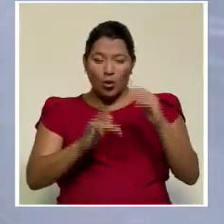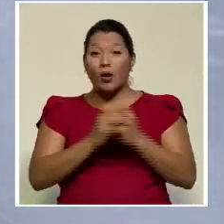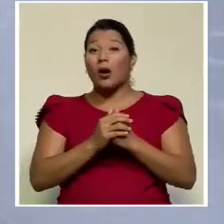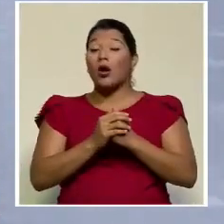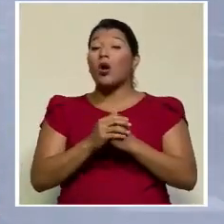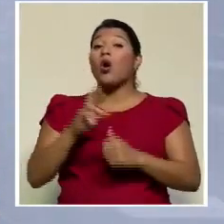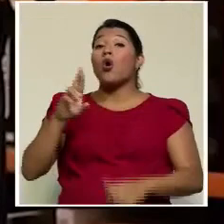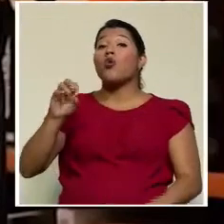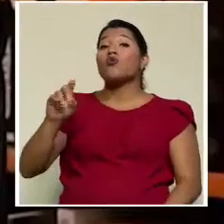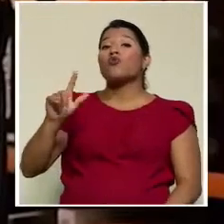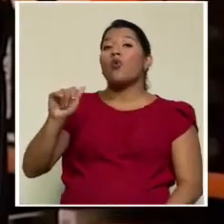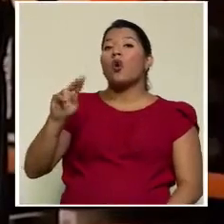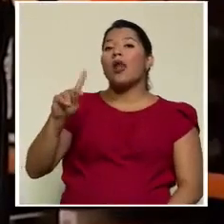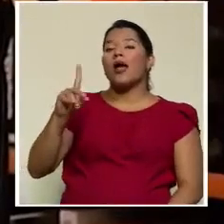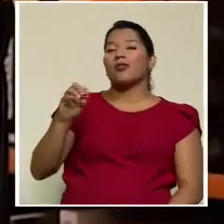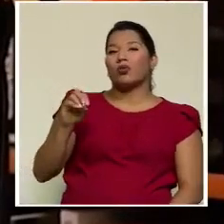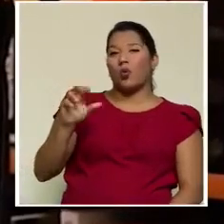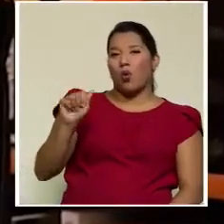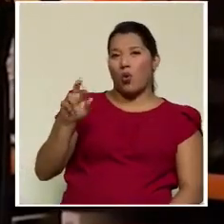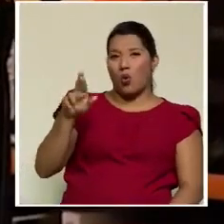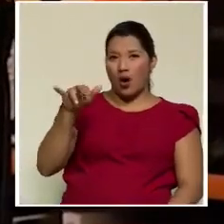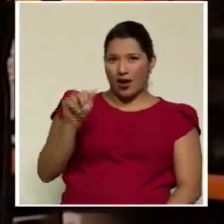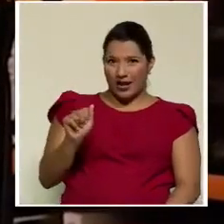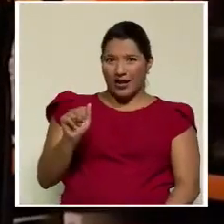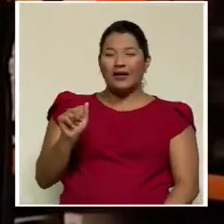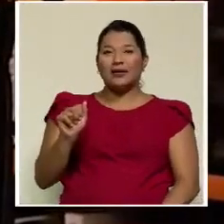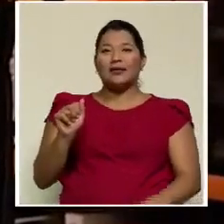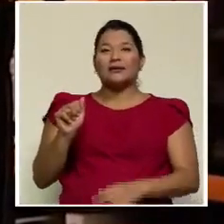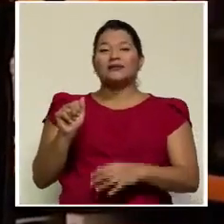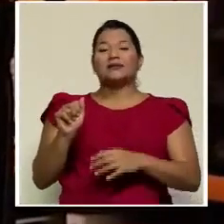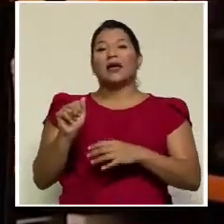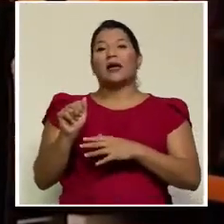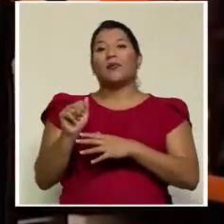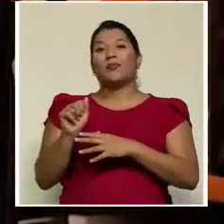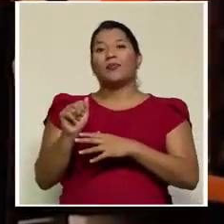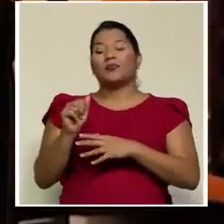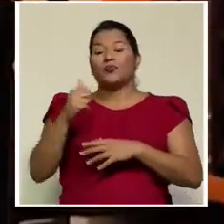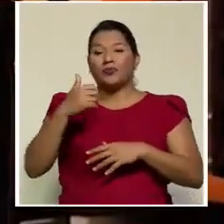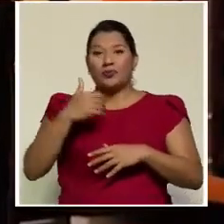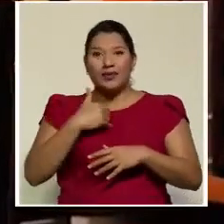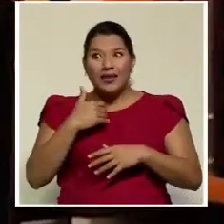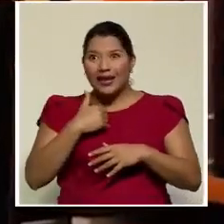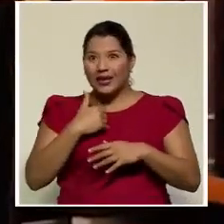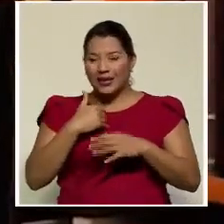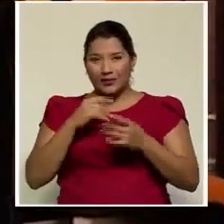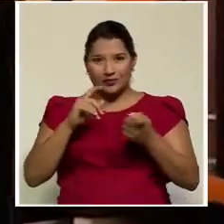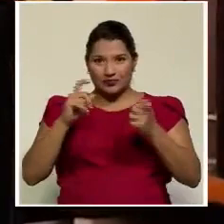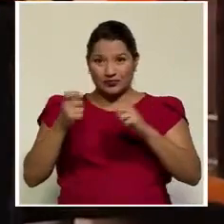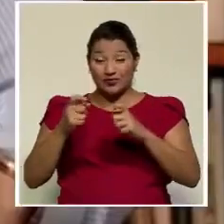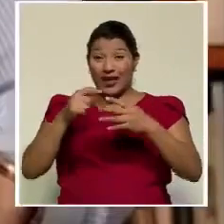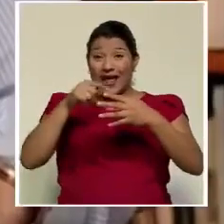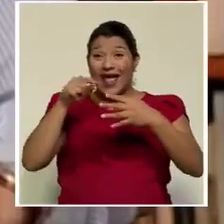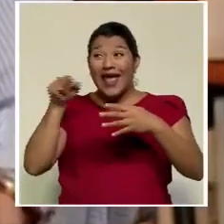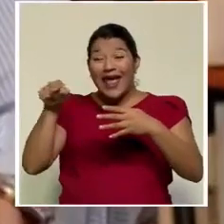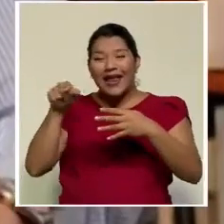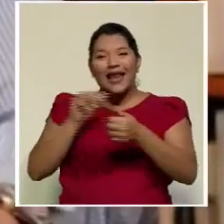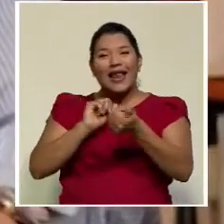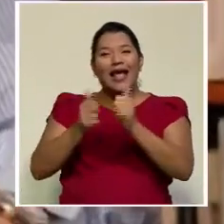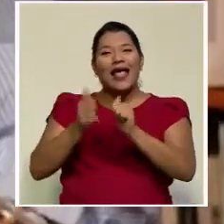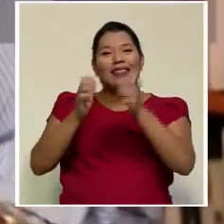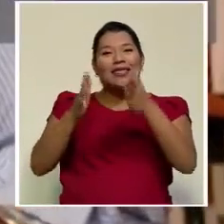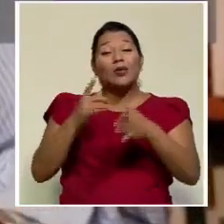Araya tiene uno de los récords nacionales en transfugismo. Ha sido candidato por cuatro partidos diferentes.